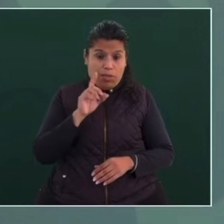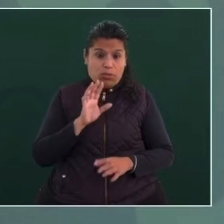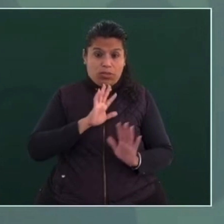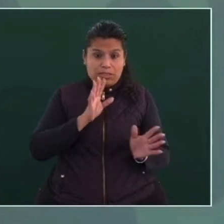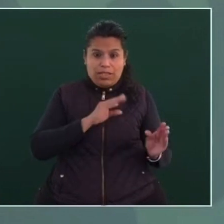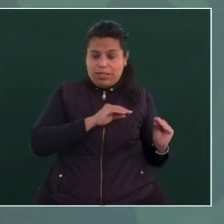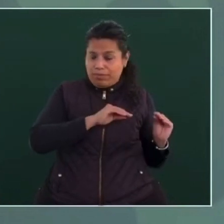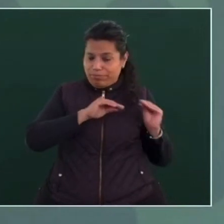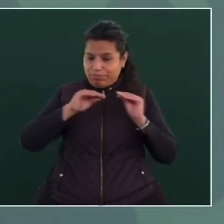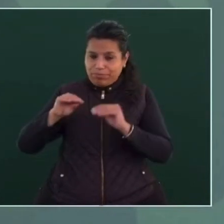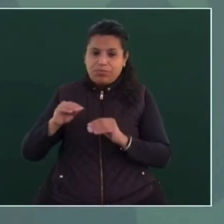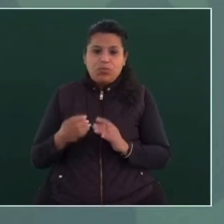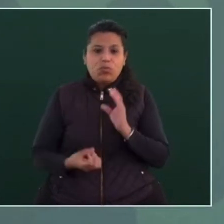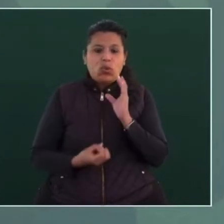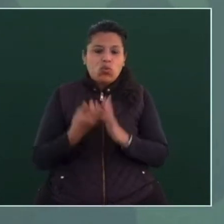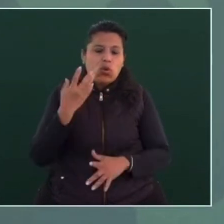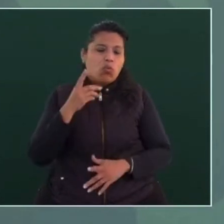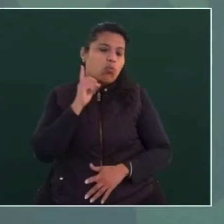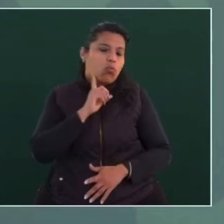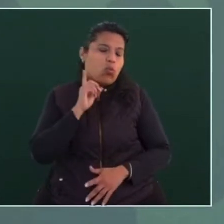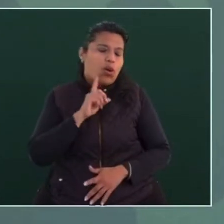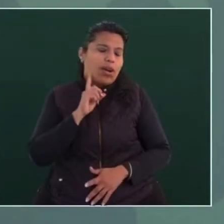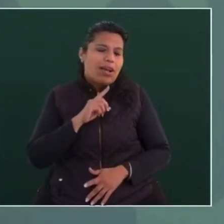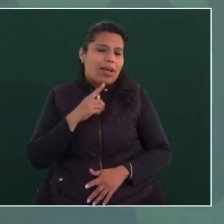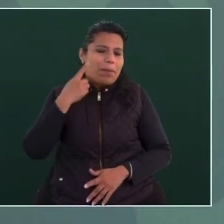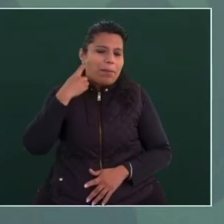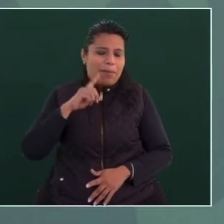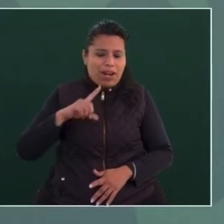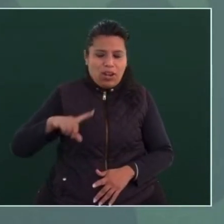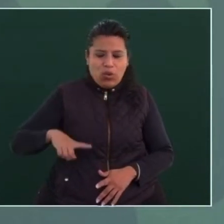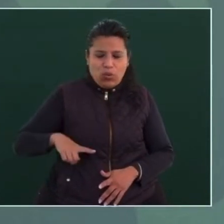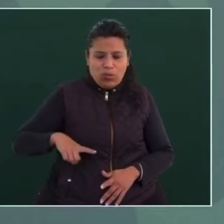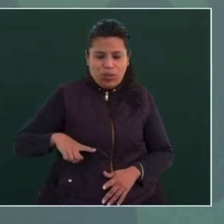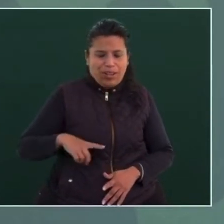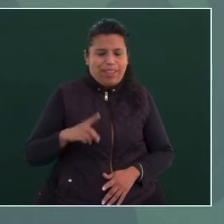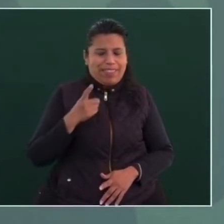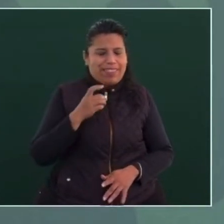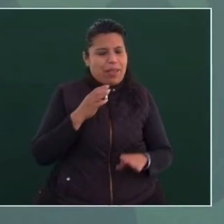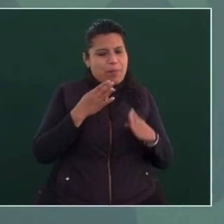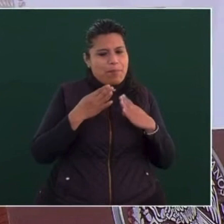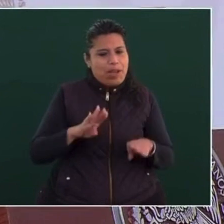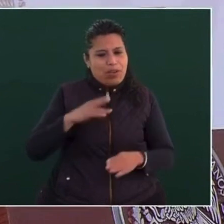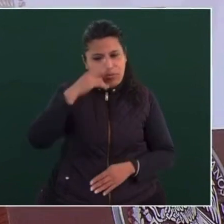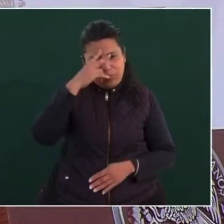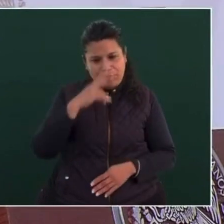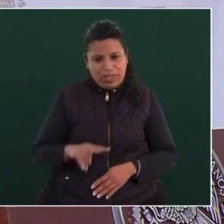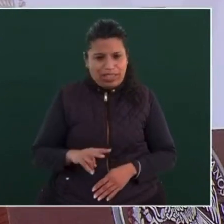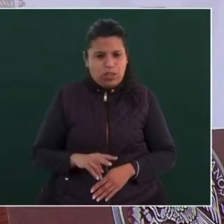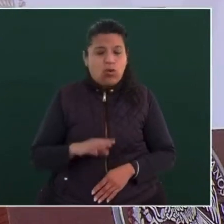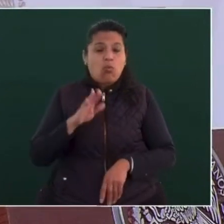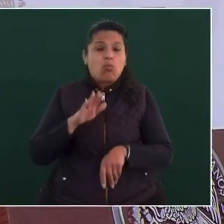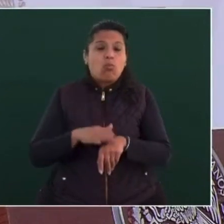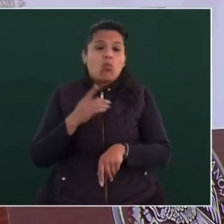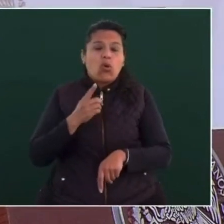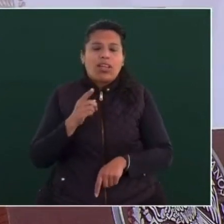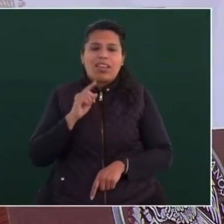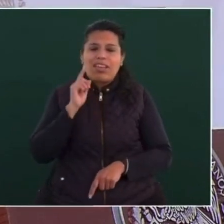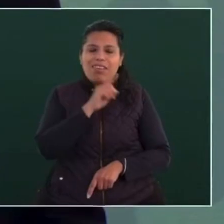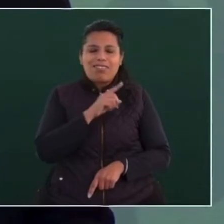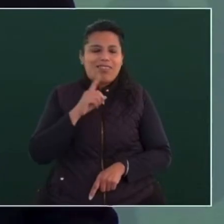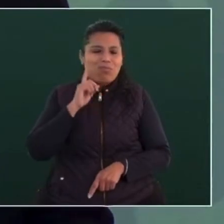Ella va a ser la próxima gobernadora del Banco de México porque reúne